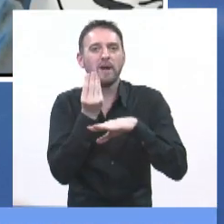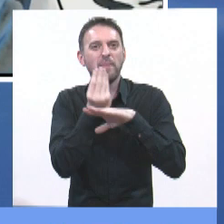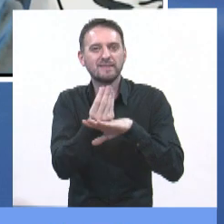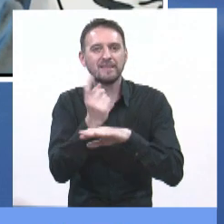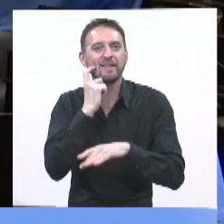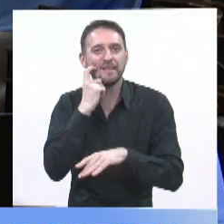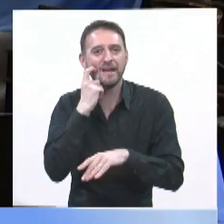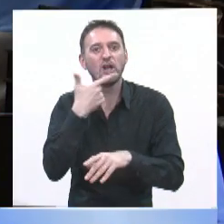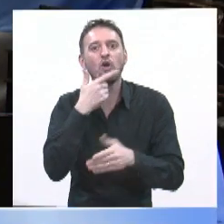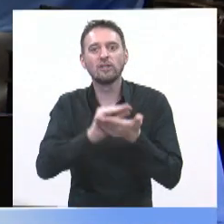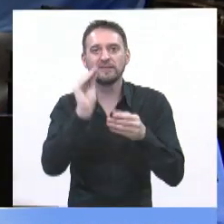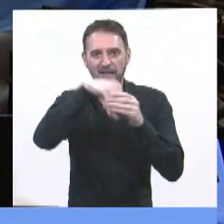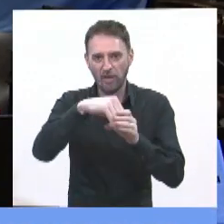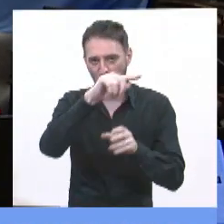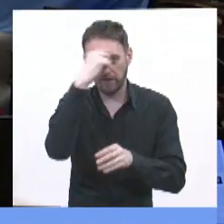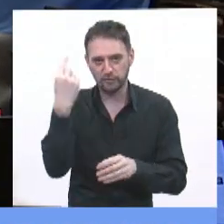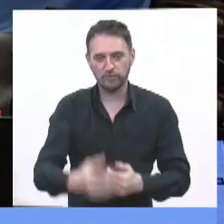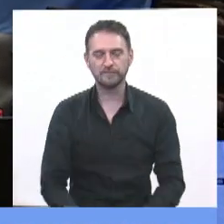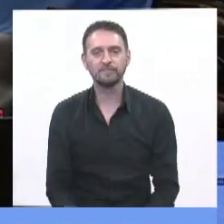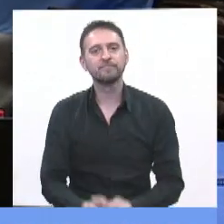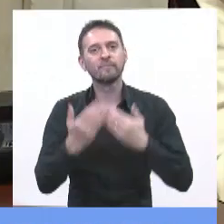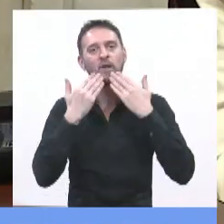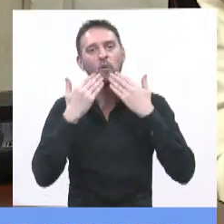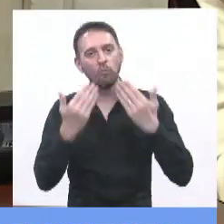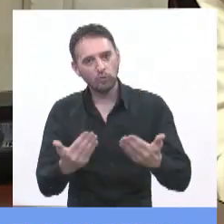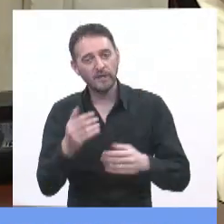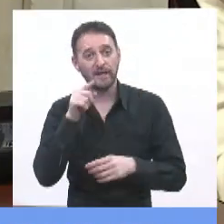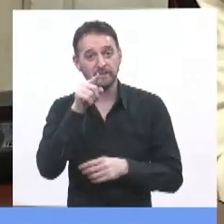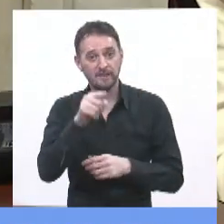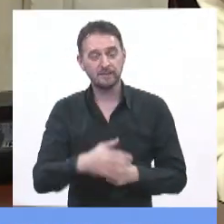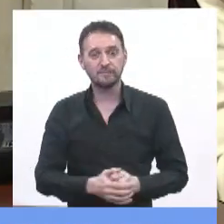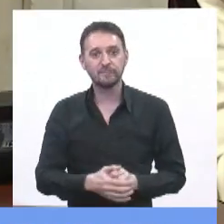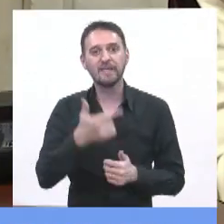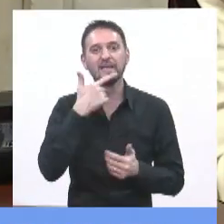Ríos, en el Senado de la Nación. Gracias, señor Senador.